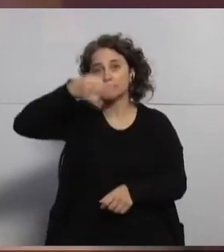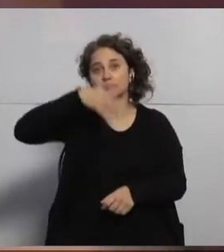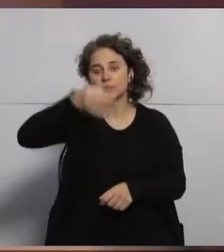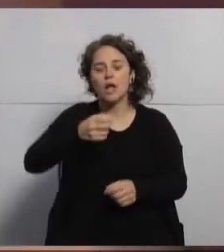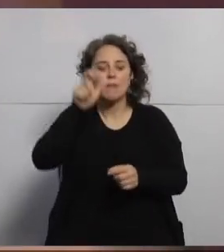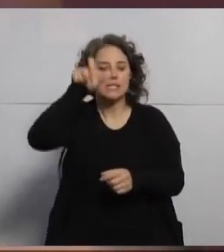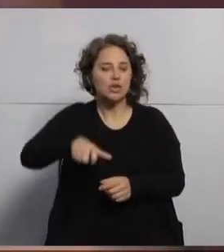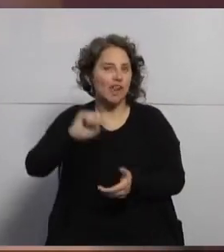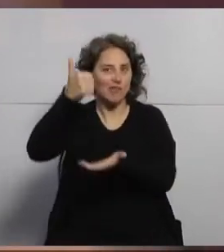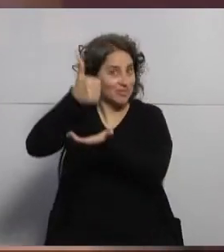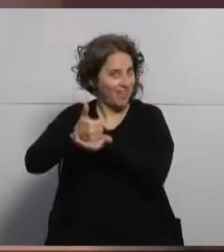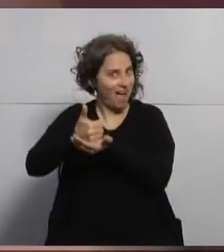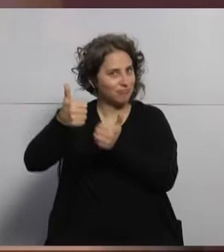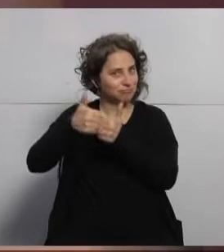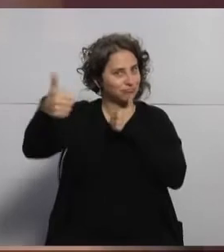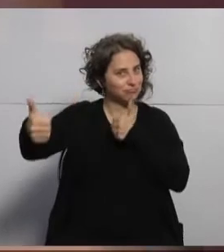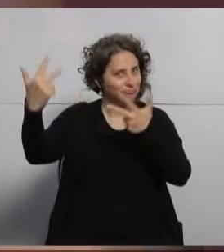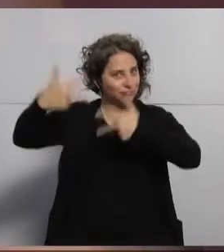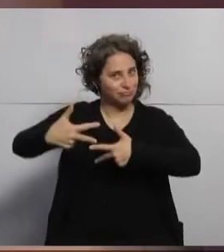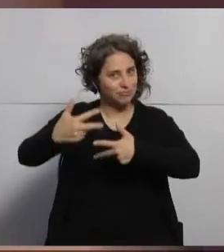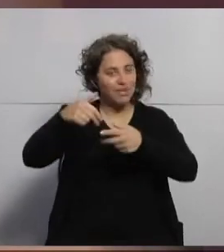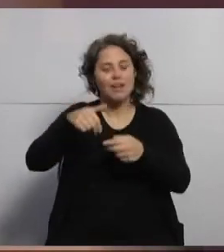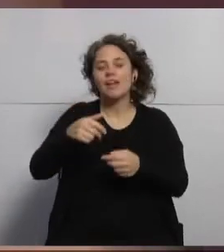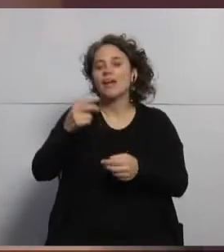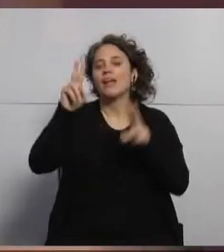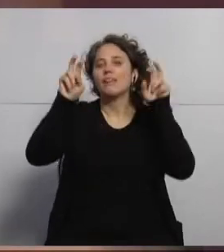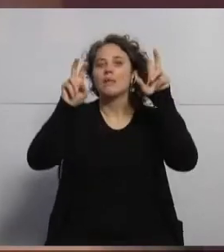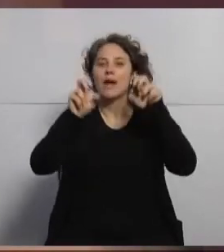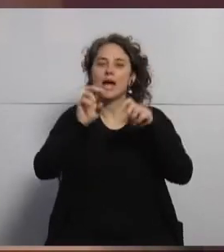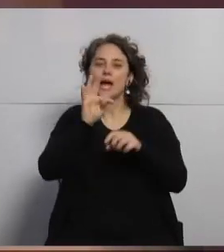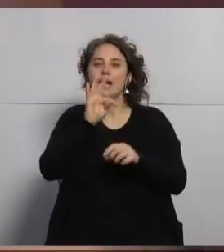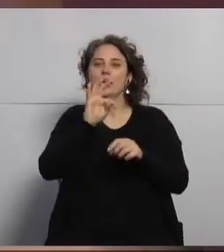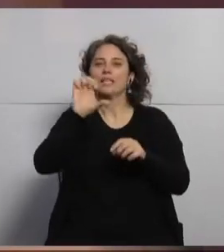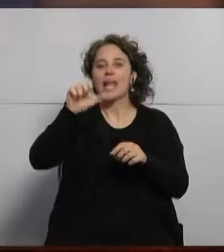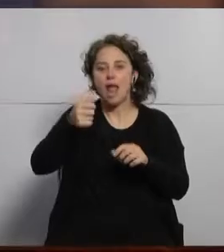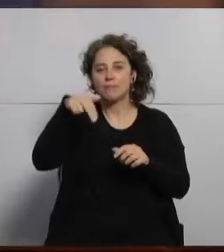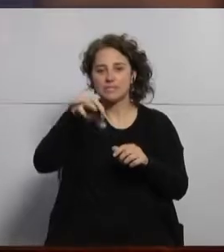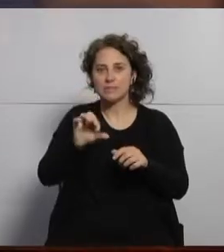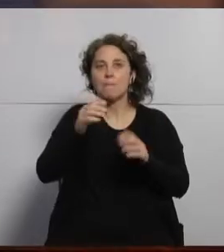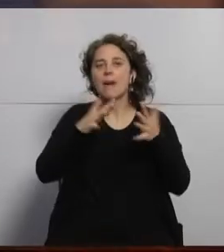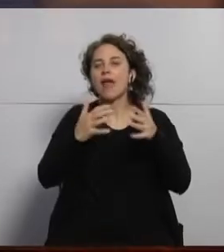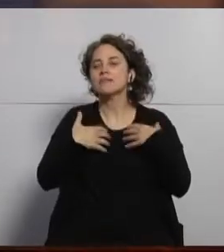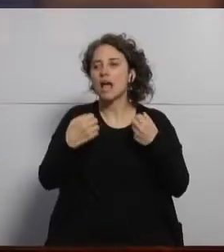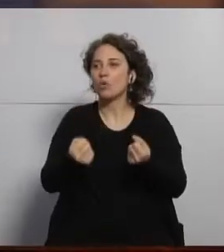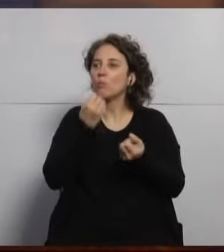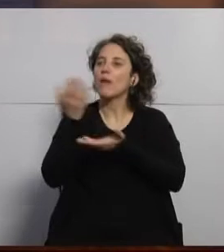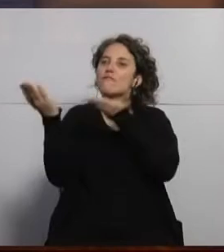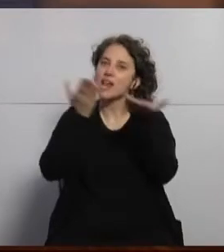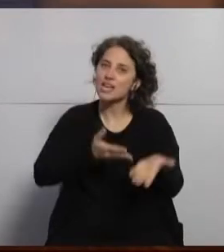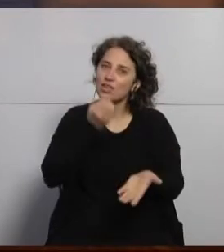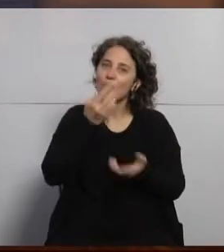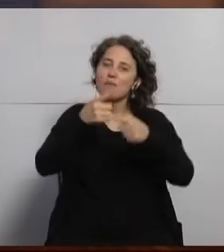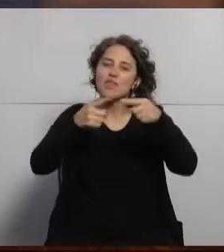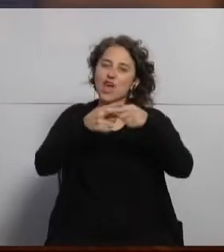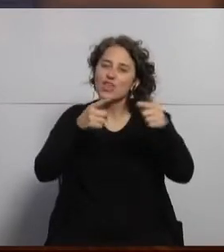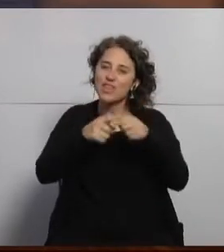remota, y es con Alonso Verdugo, de Microsoft. Insisto, el tema es Teams para la Salud. Alonso, bienvenido. Buen mediodía. Es un